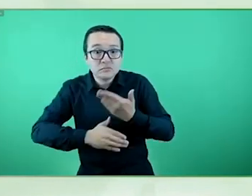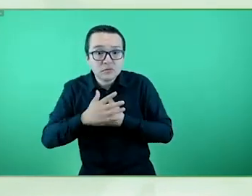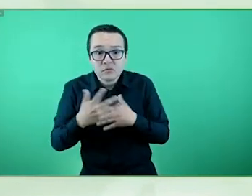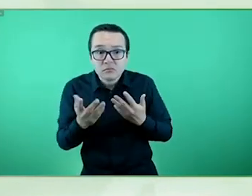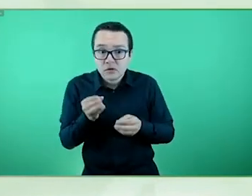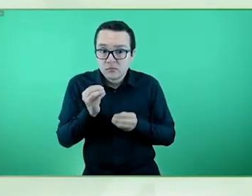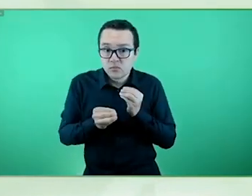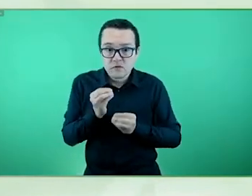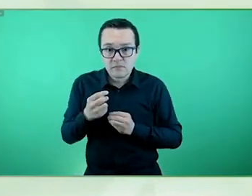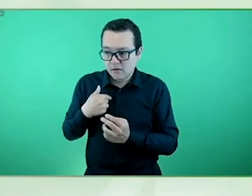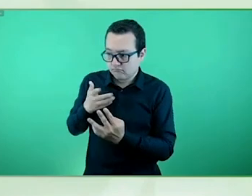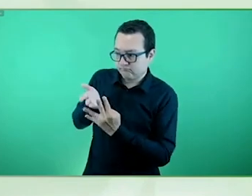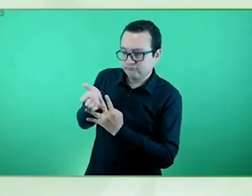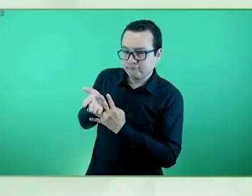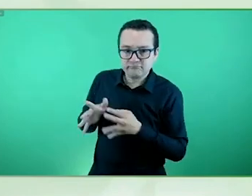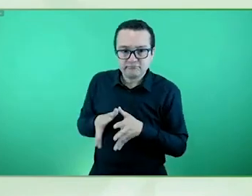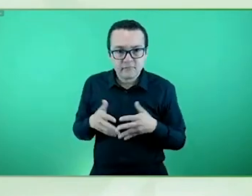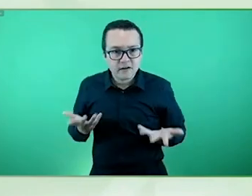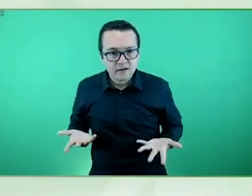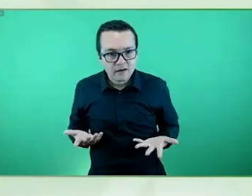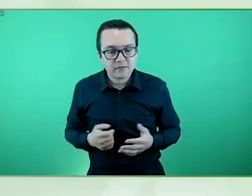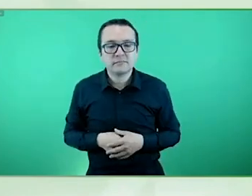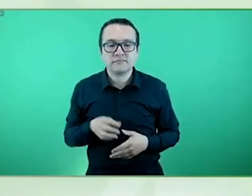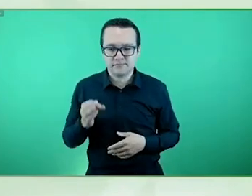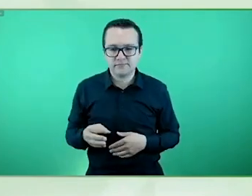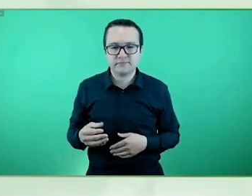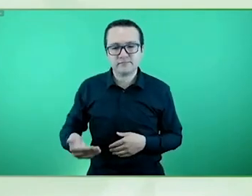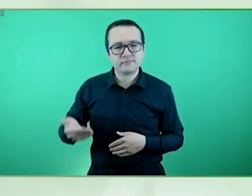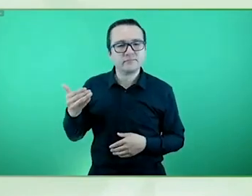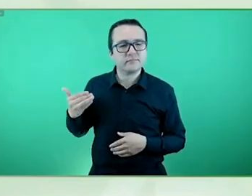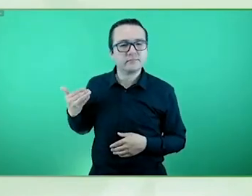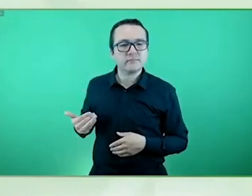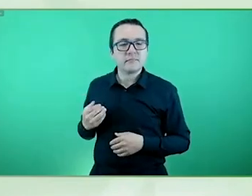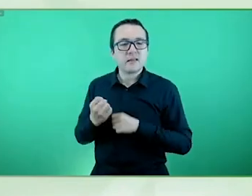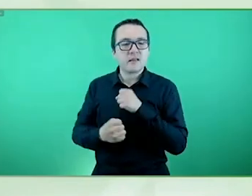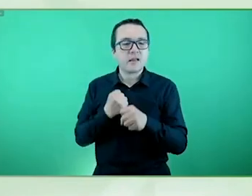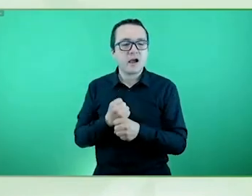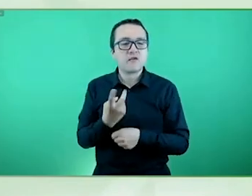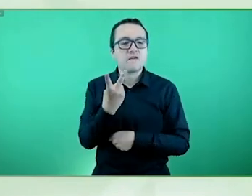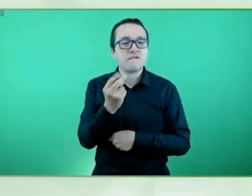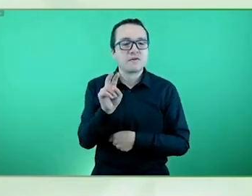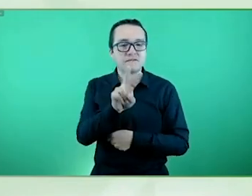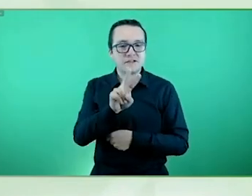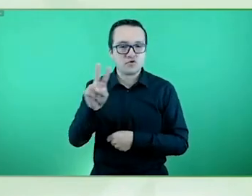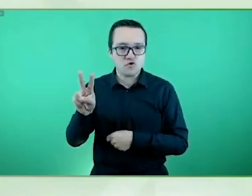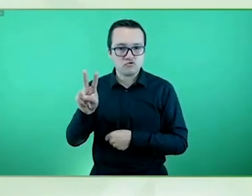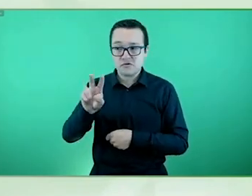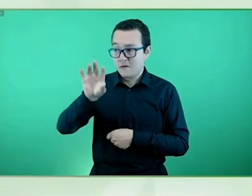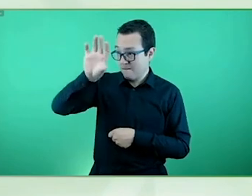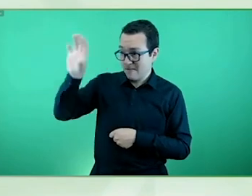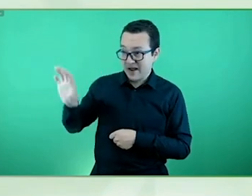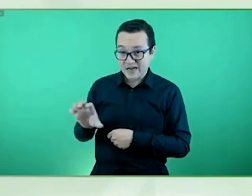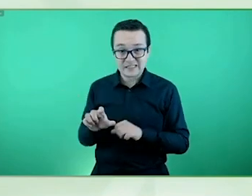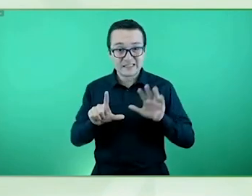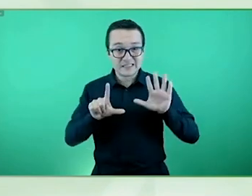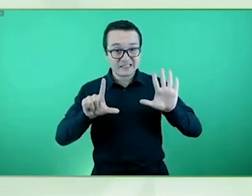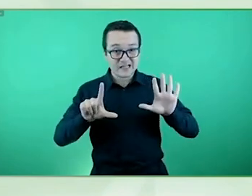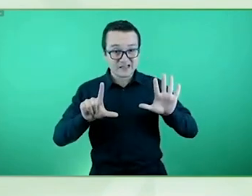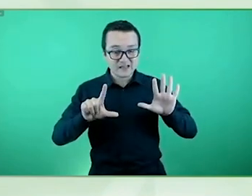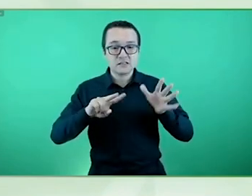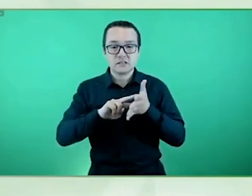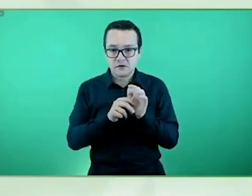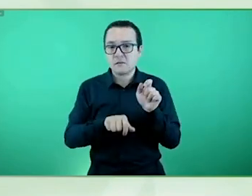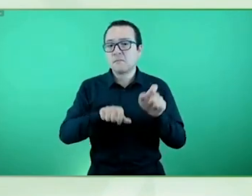en el 2022 solo en siete estados todas las personas con discapacidad tienen derecho a presentarse como